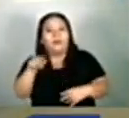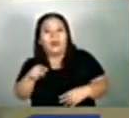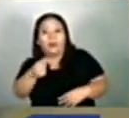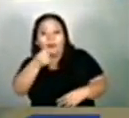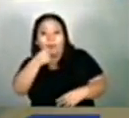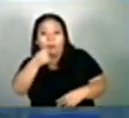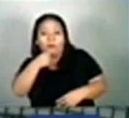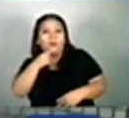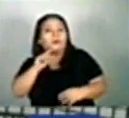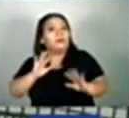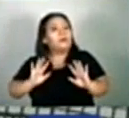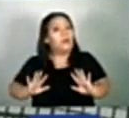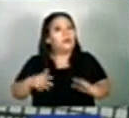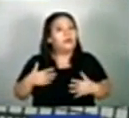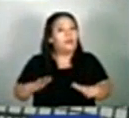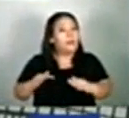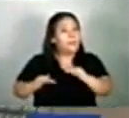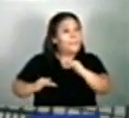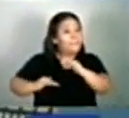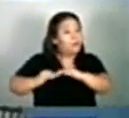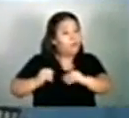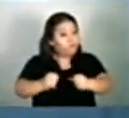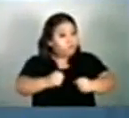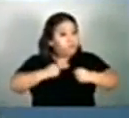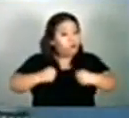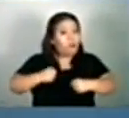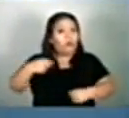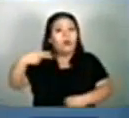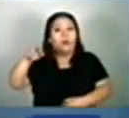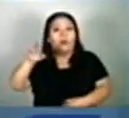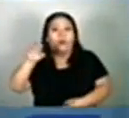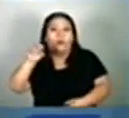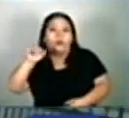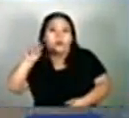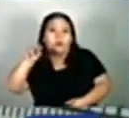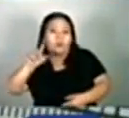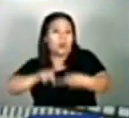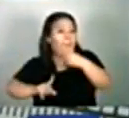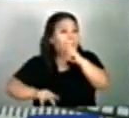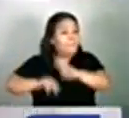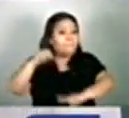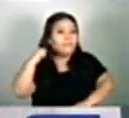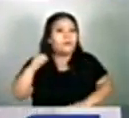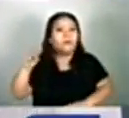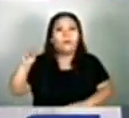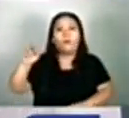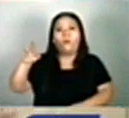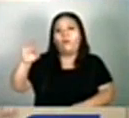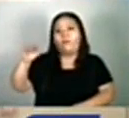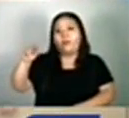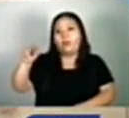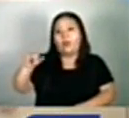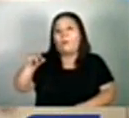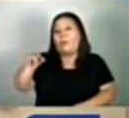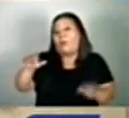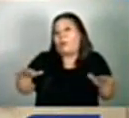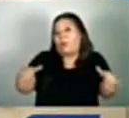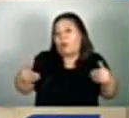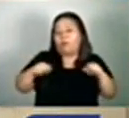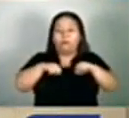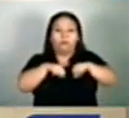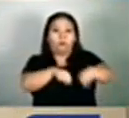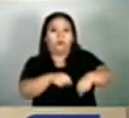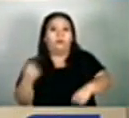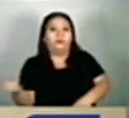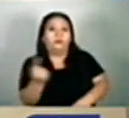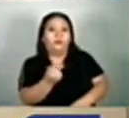opioide resulta ser 50 veces más fuerte que la heroína y 100 veces más intensa que la morfina, y es la causante de la muerte de más de 200